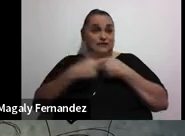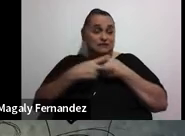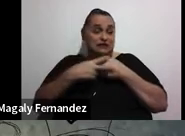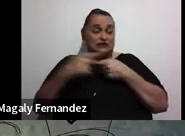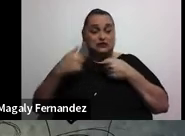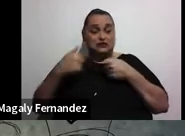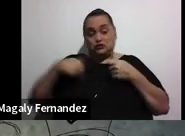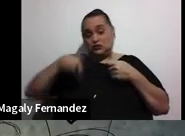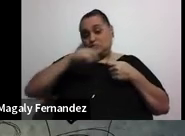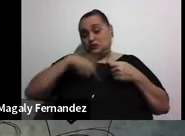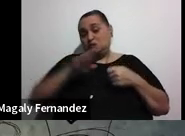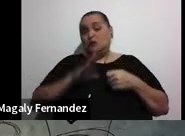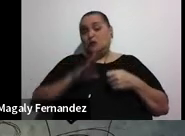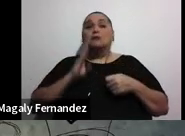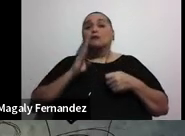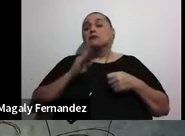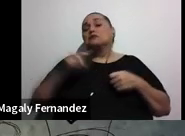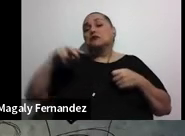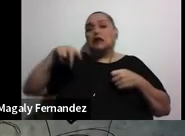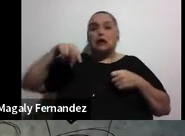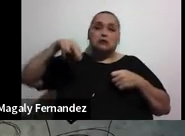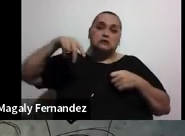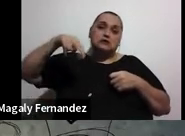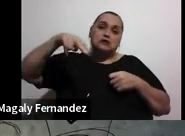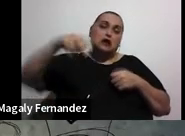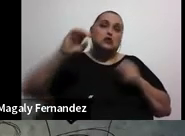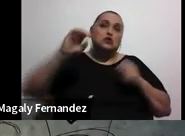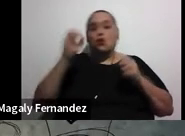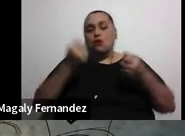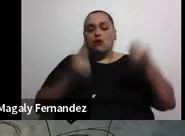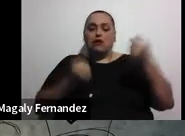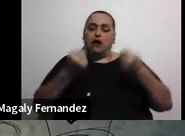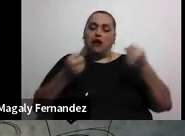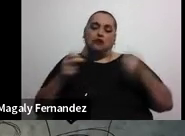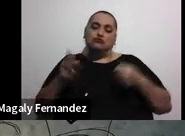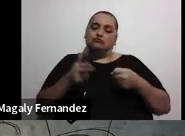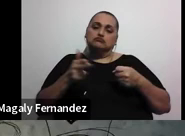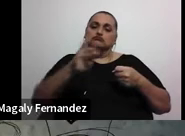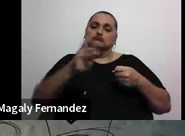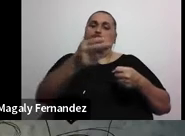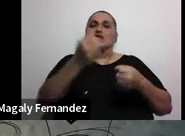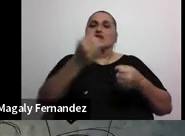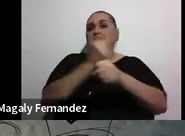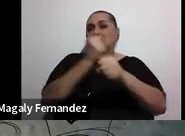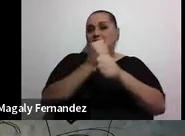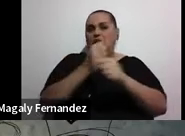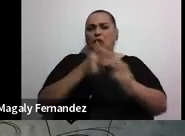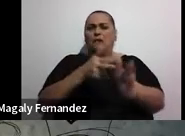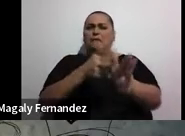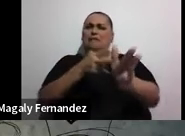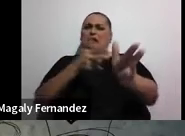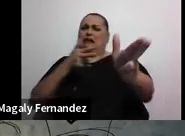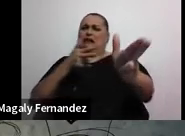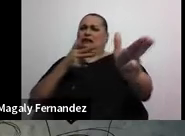caminando, bueno, vamos en el carro hacia nuestros trabajos, o hay una presa enorme, no sabemos qué hacer. Nos angustiamos,